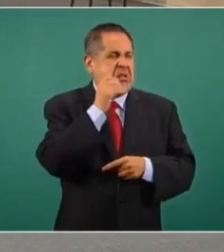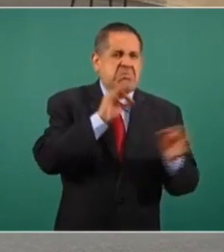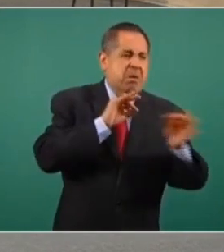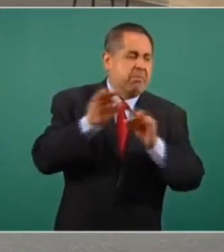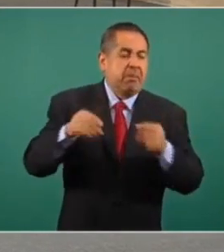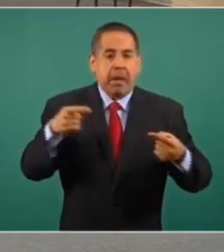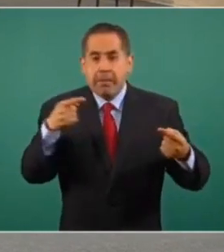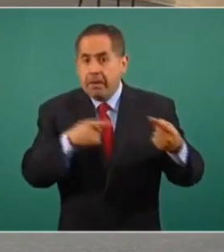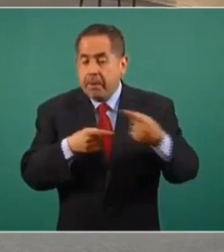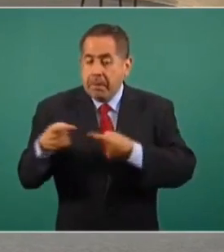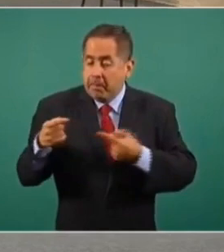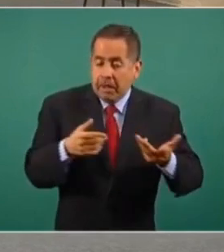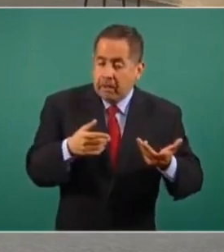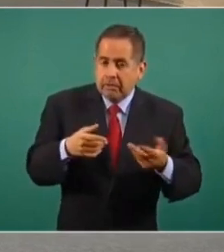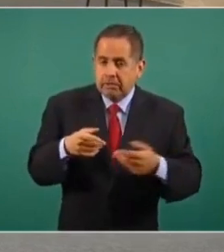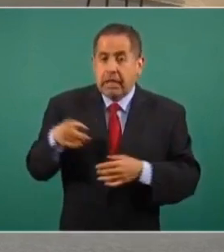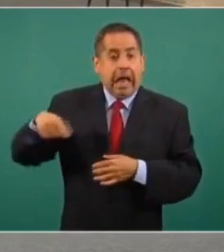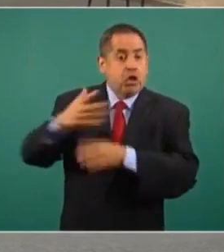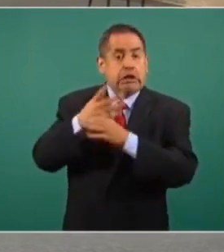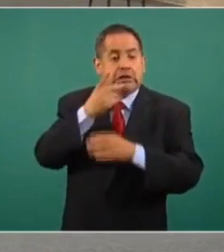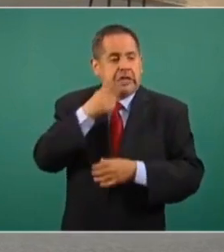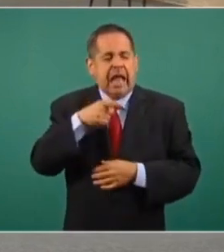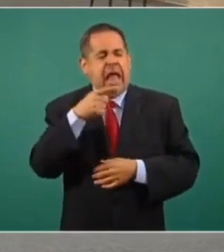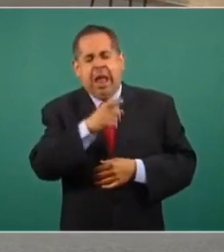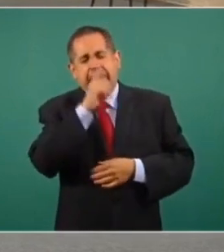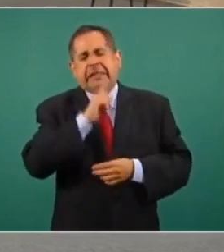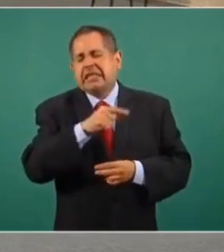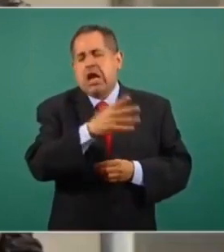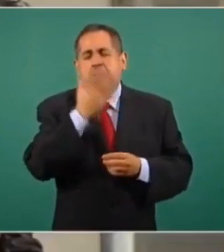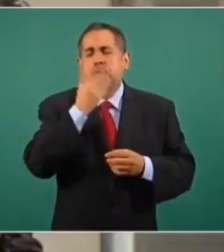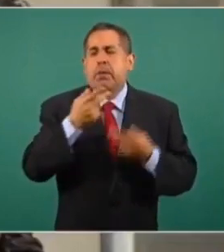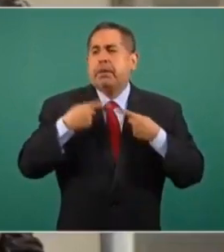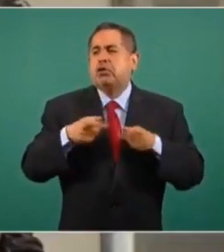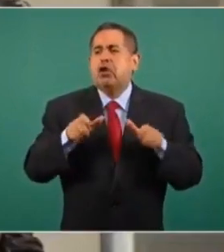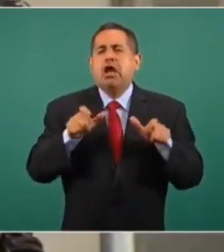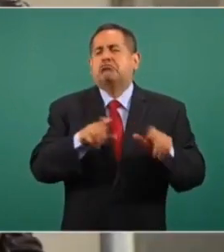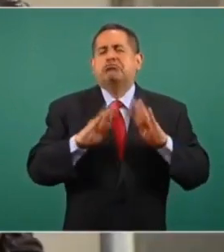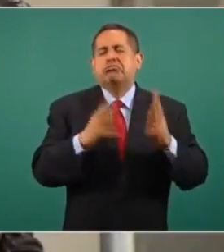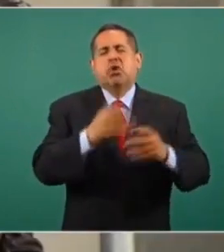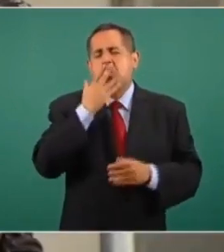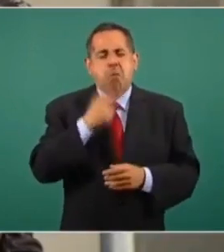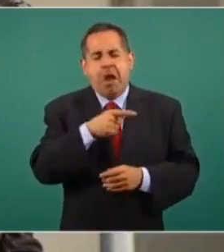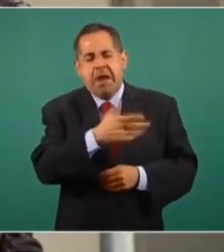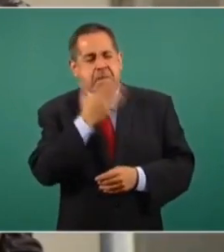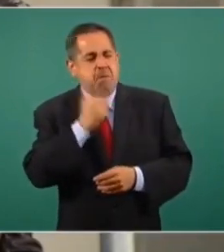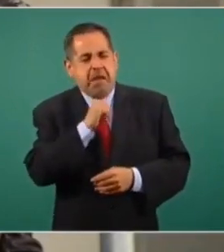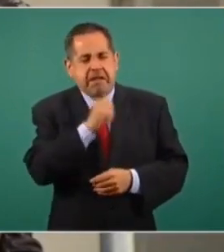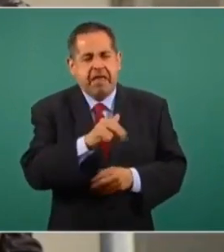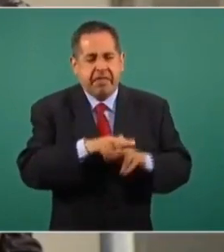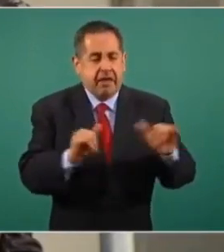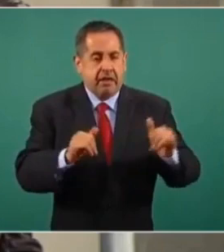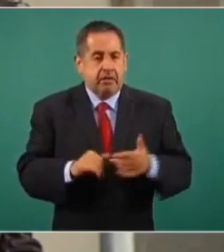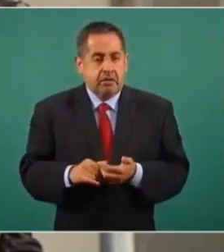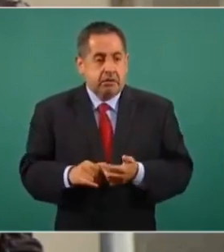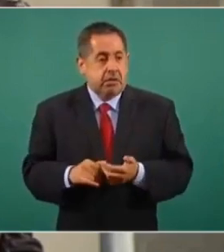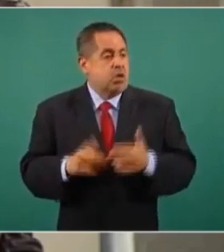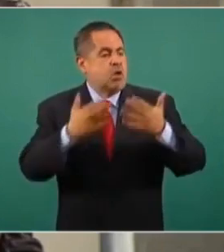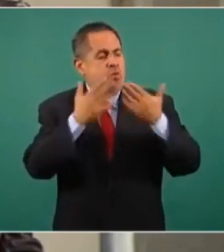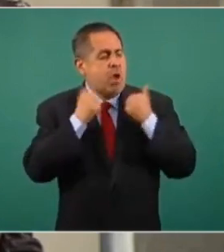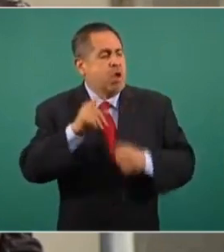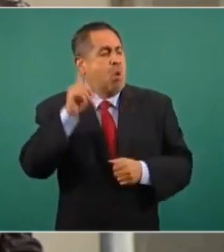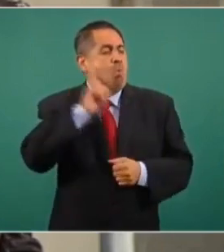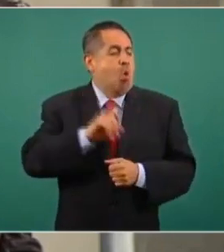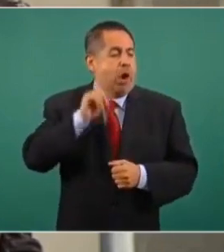decían que era mentira que hubiera gente sitiada, decían que era mentira que hubiera una mujer con su